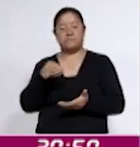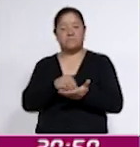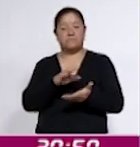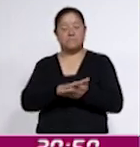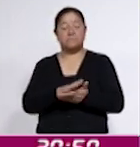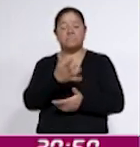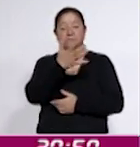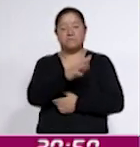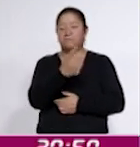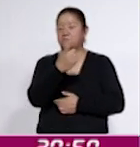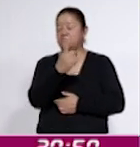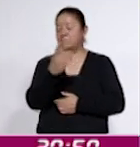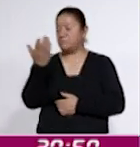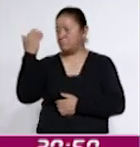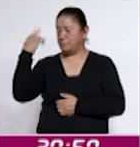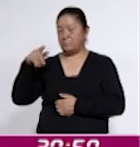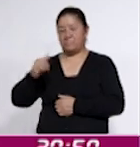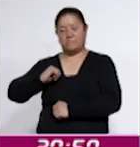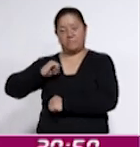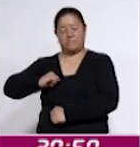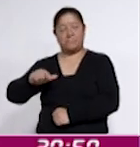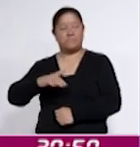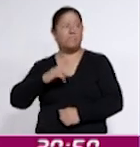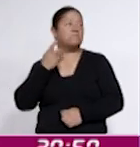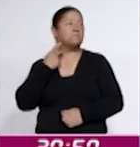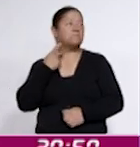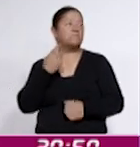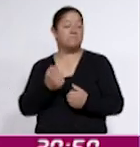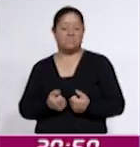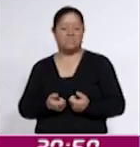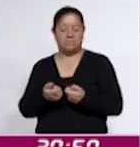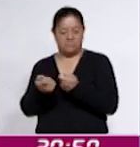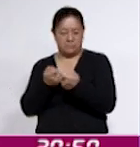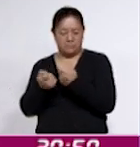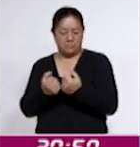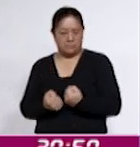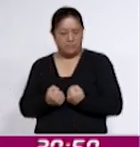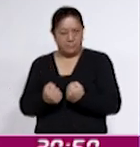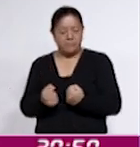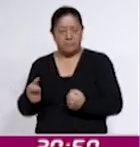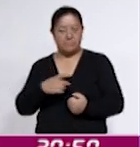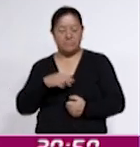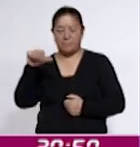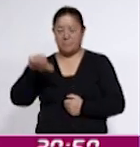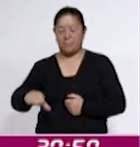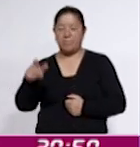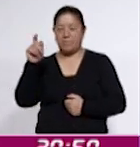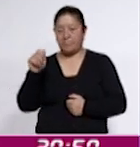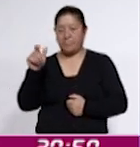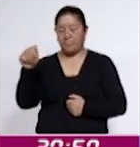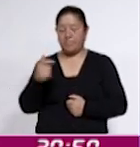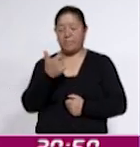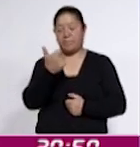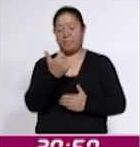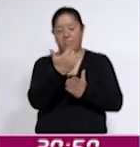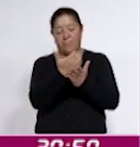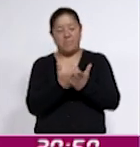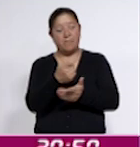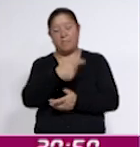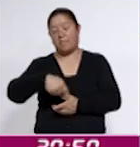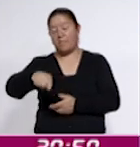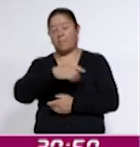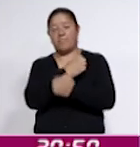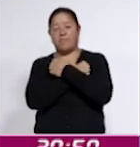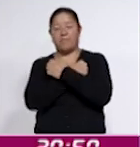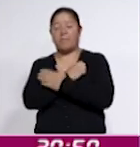el 10 de diciembre pasado una política de fuerte ajuste fiscal con caída de jubilaciones, recorte del presupuesto educativo y